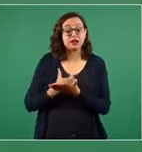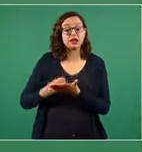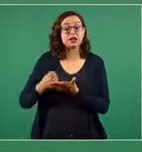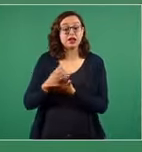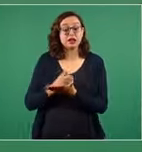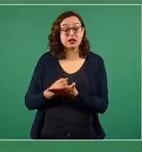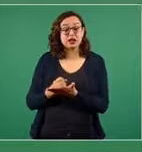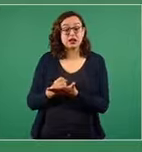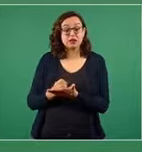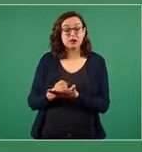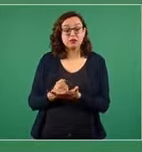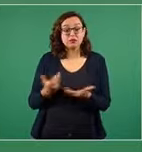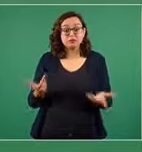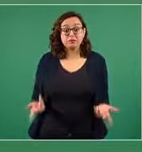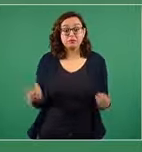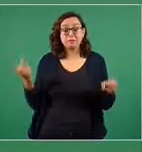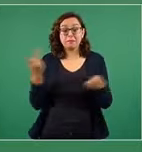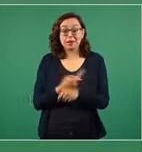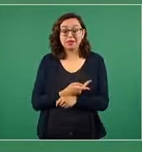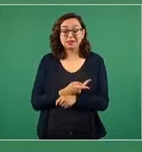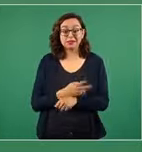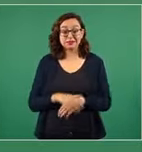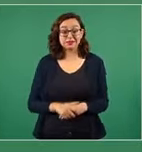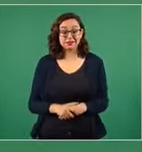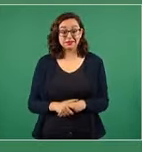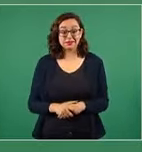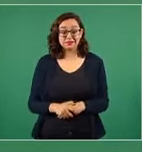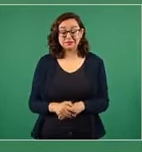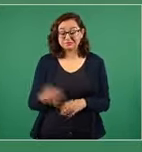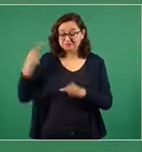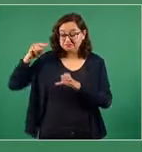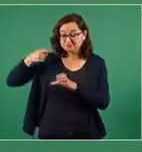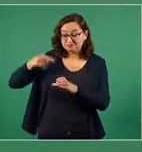porque no se le paga renta a la naturaleza es extractivo